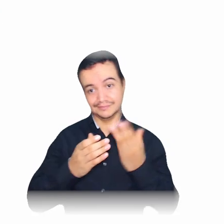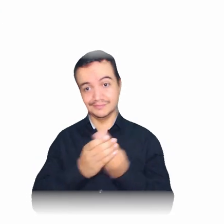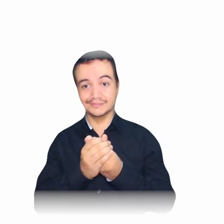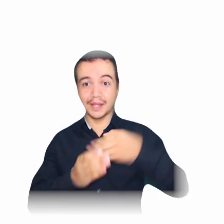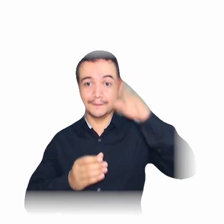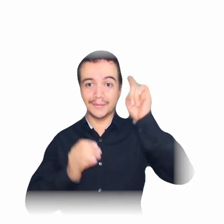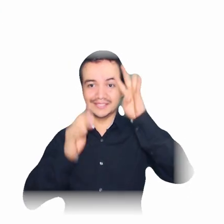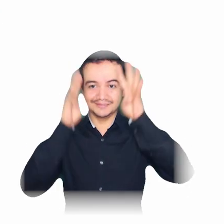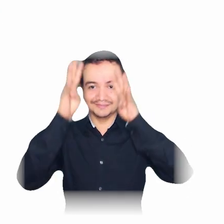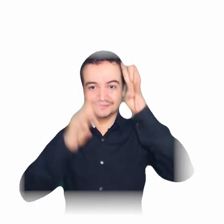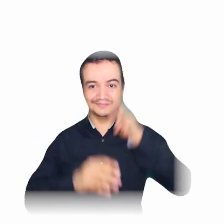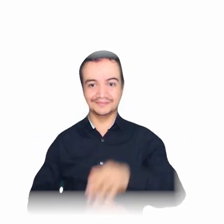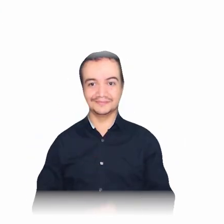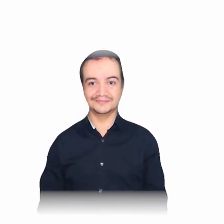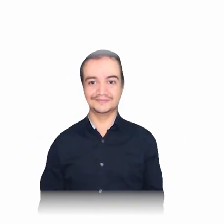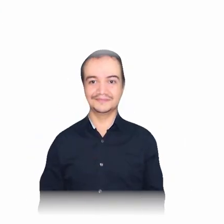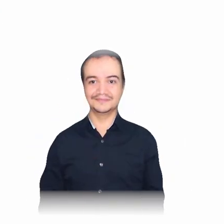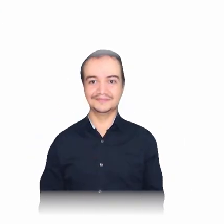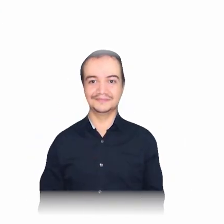innovadora.